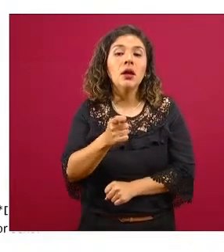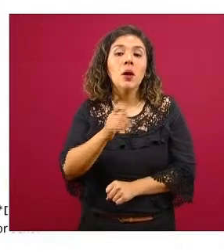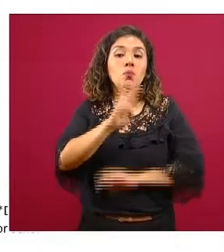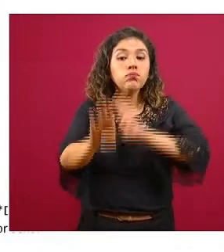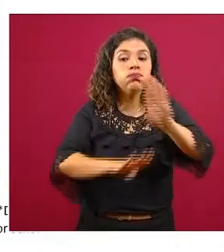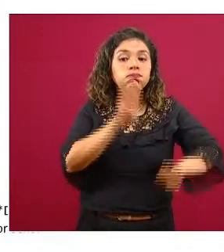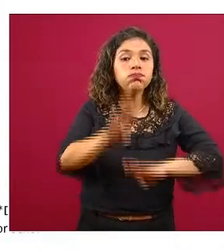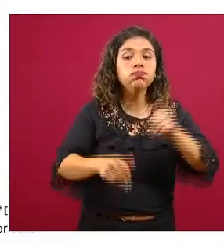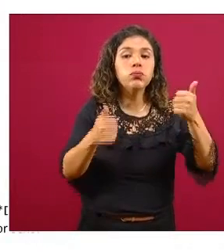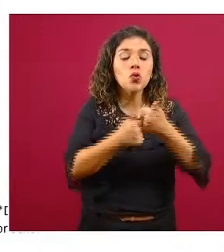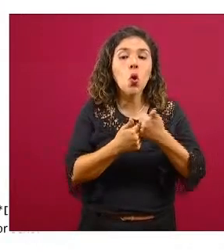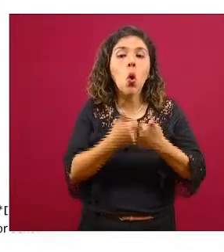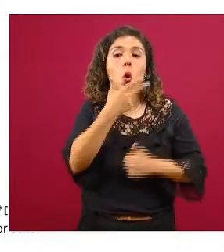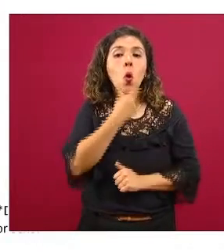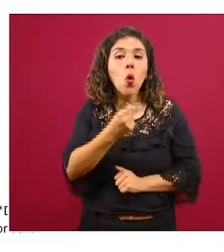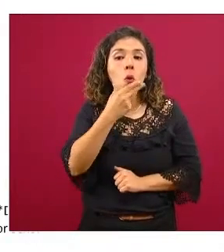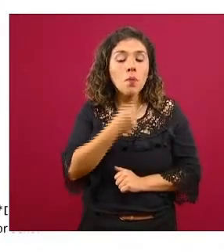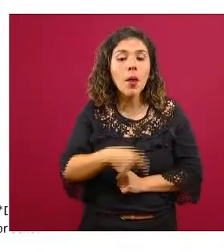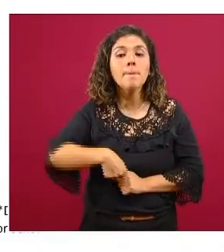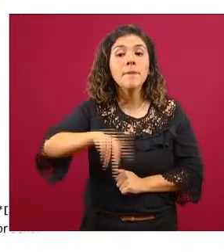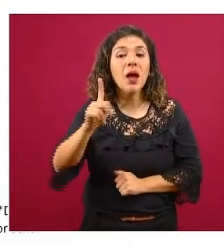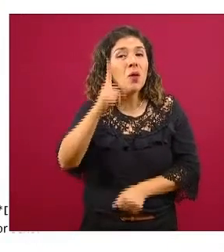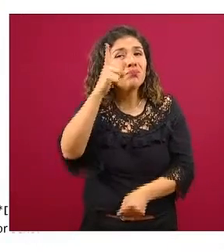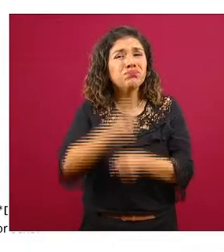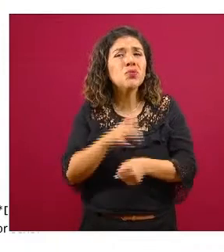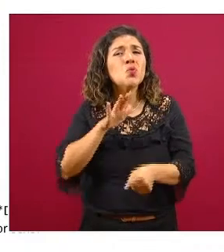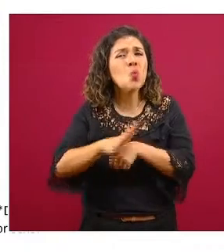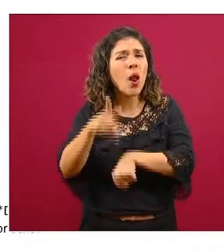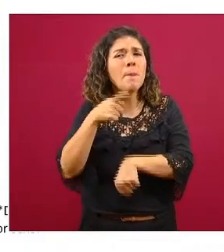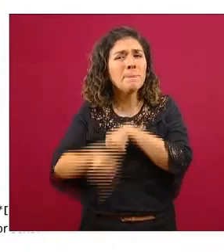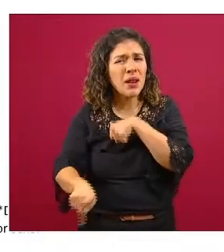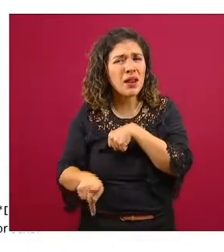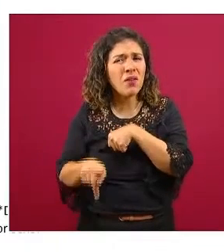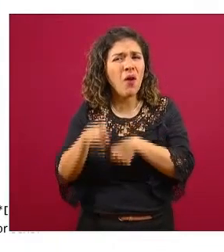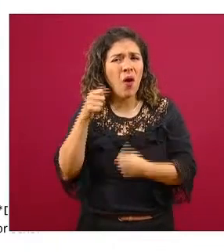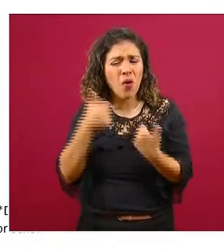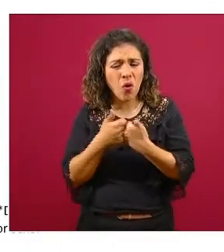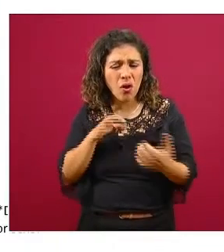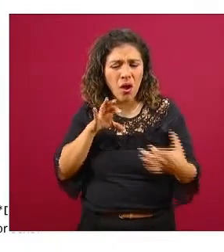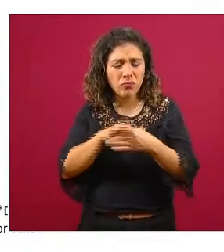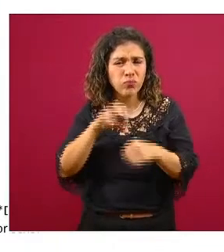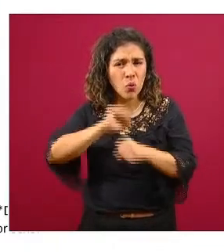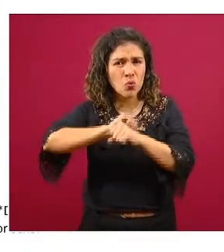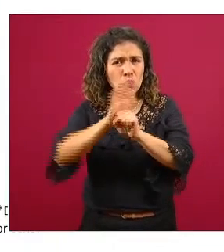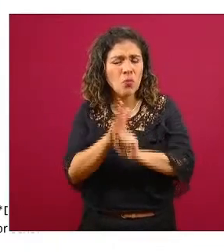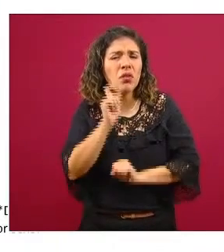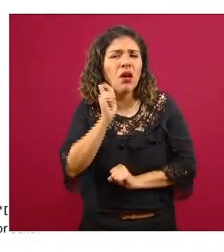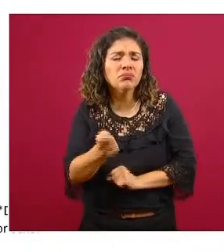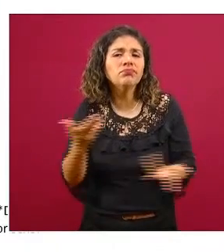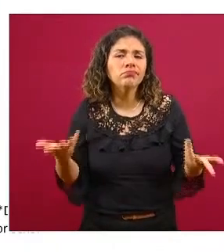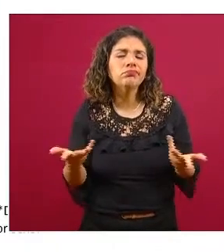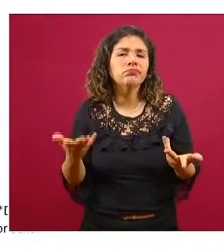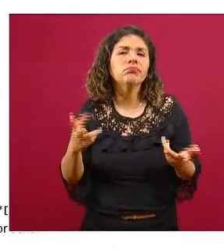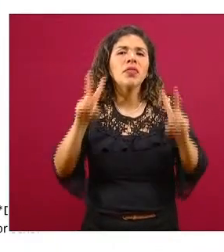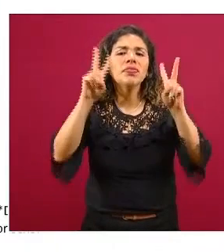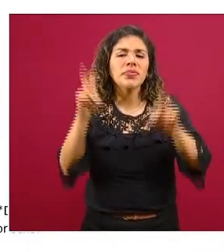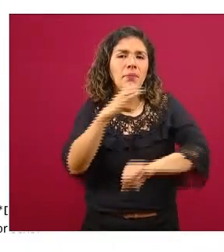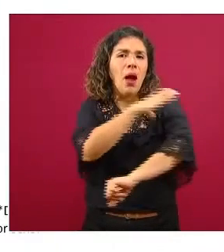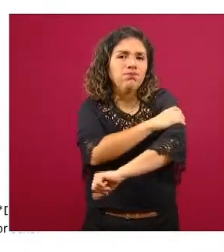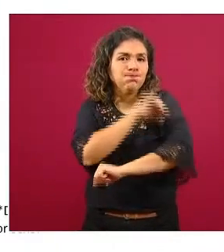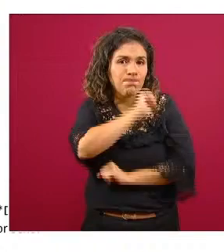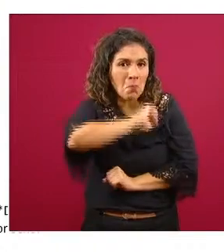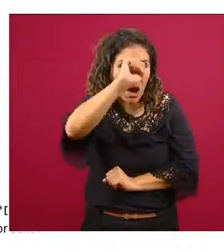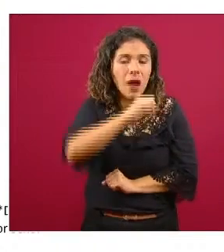mortalidad en hombres pero como factores de riesgo asociados a esta mortalidad están la